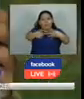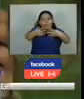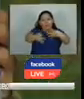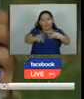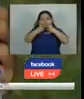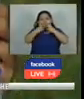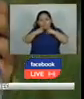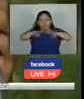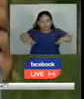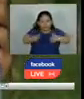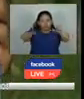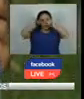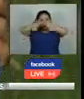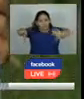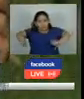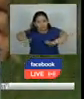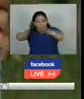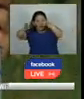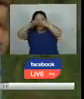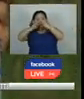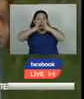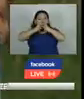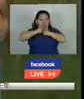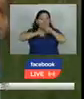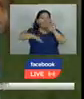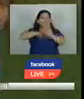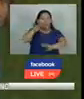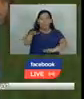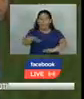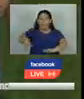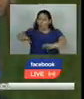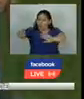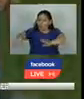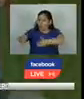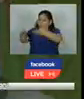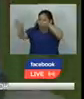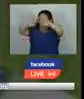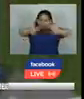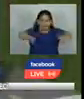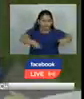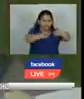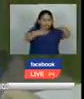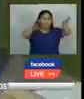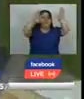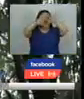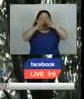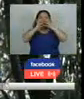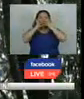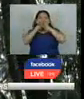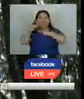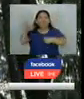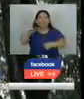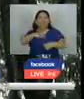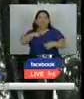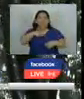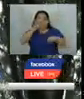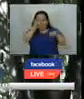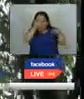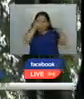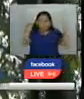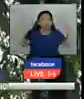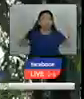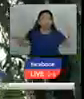de reforestación sostuvieron que entre mayor sean los espacios protegidos en el país también se incrementa la vida de animales